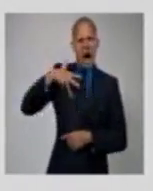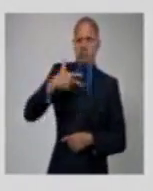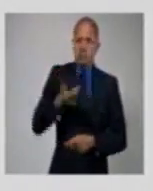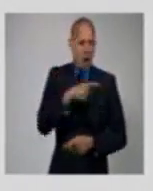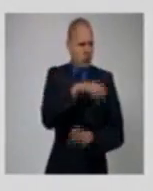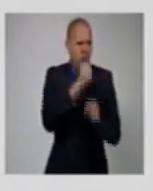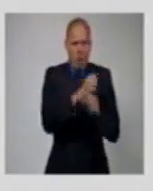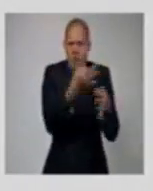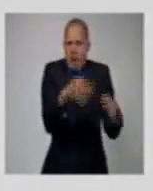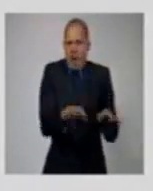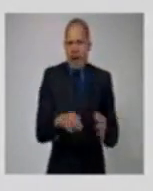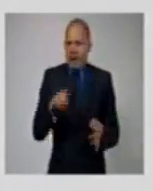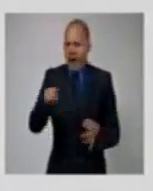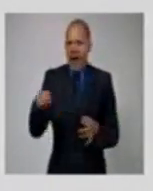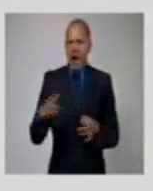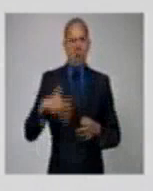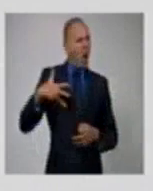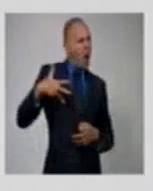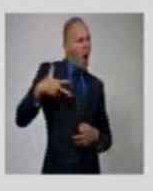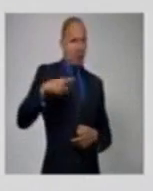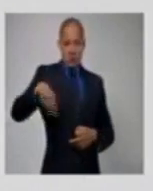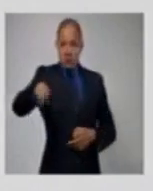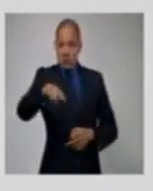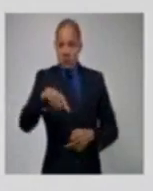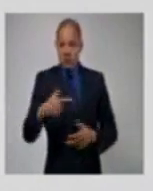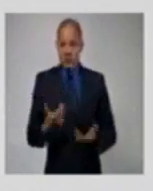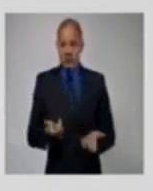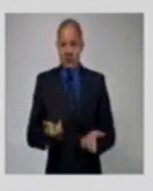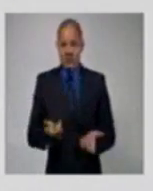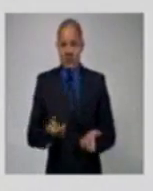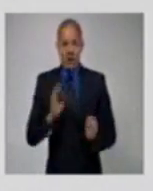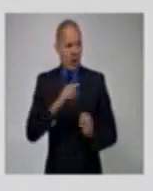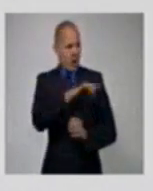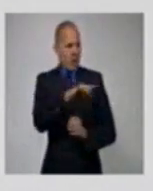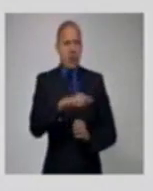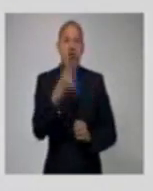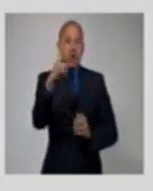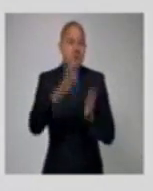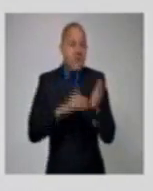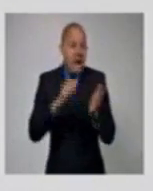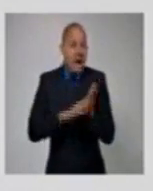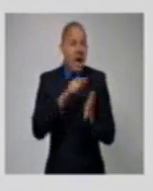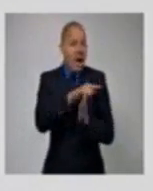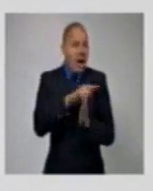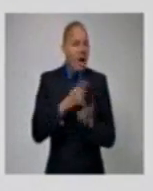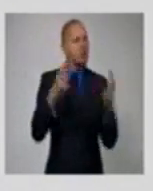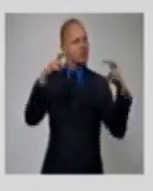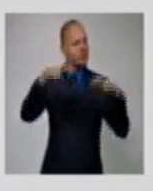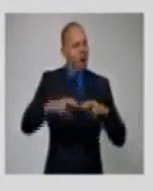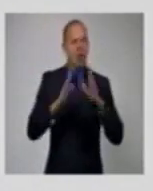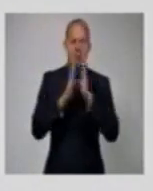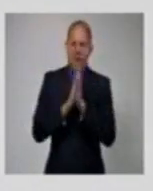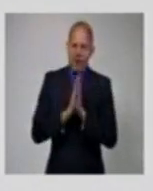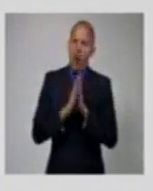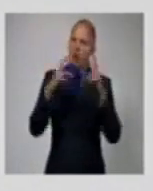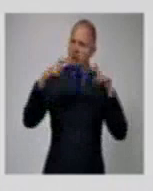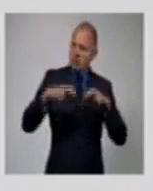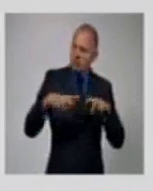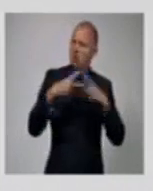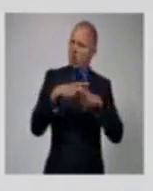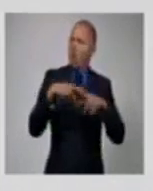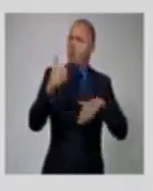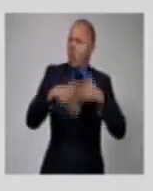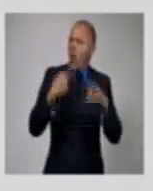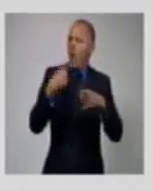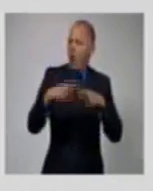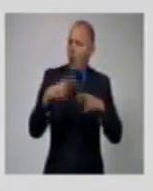humanamente y diplomático posible todo este tiempo. Los apoyo como revolucionarios, ese es nuestro llamamiento. Como